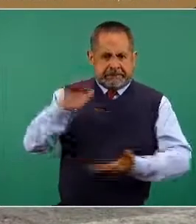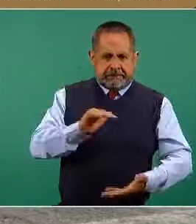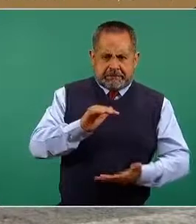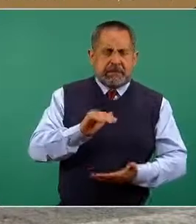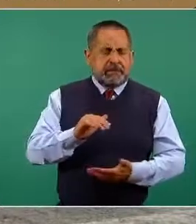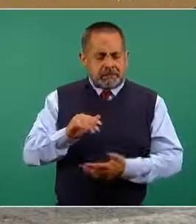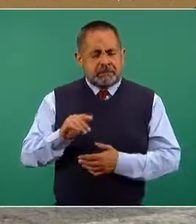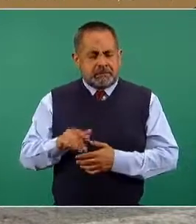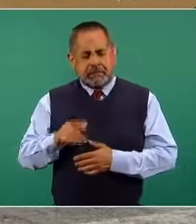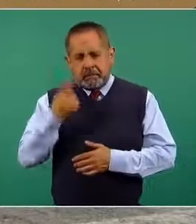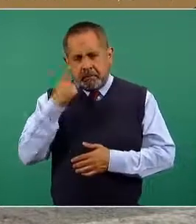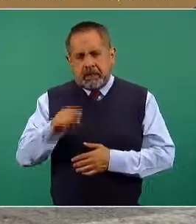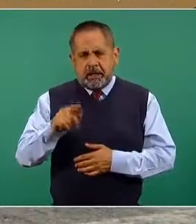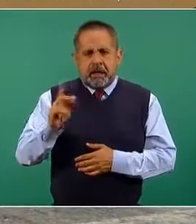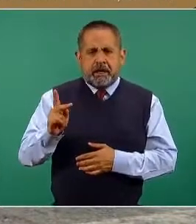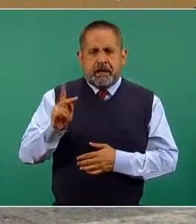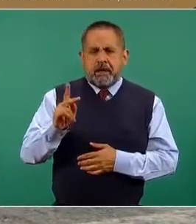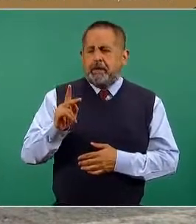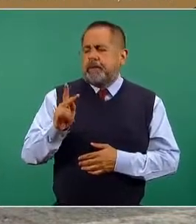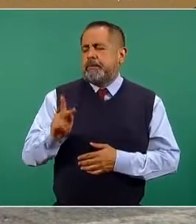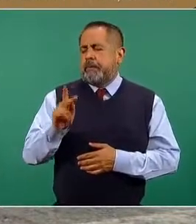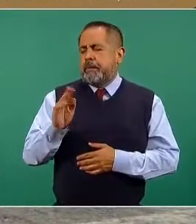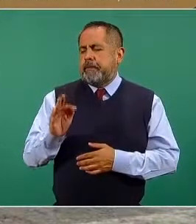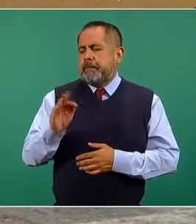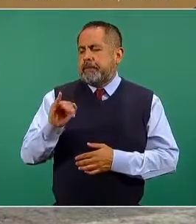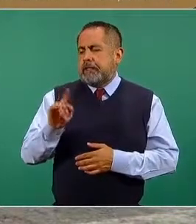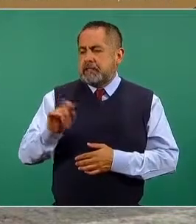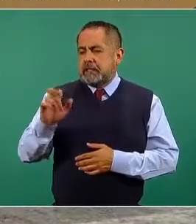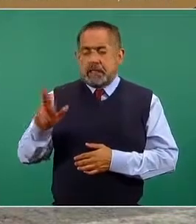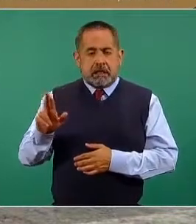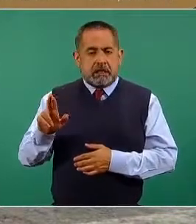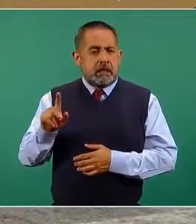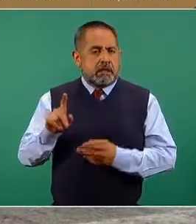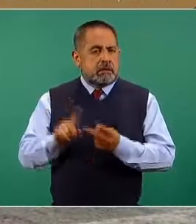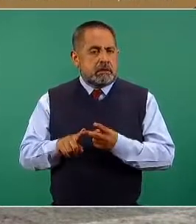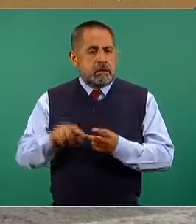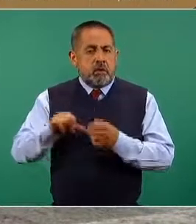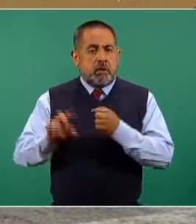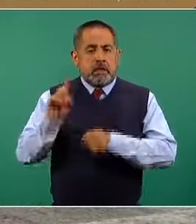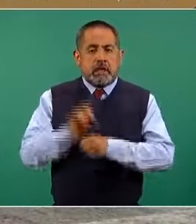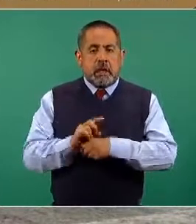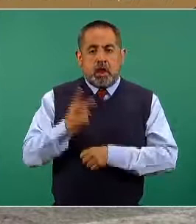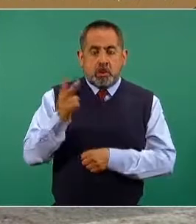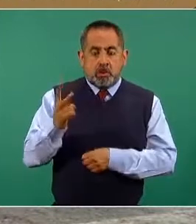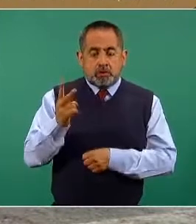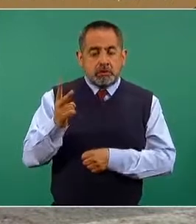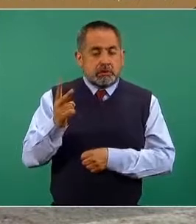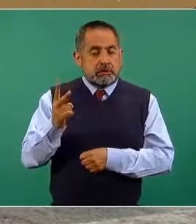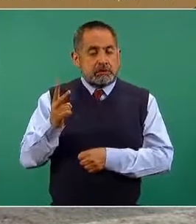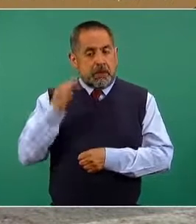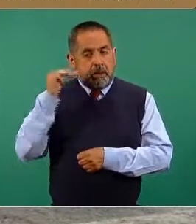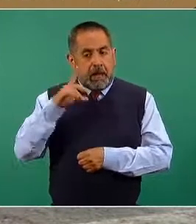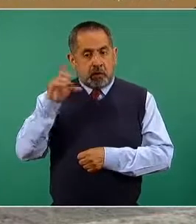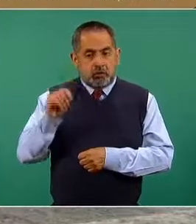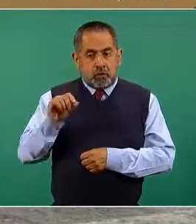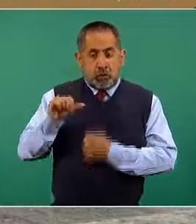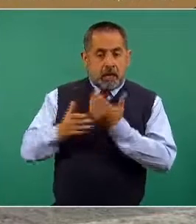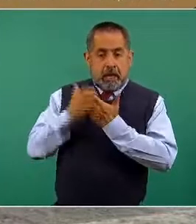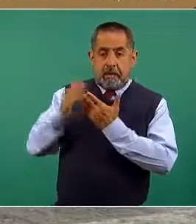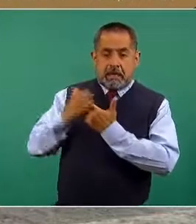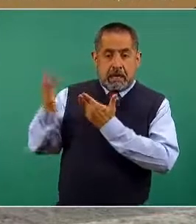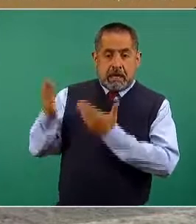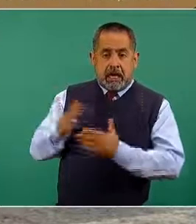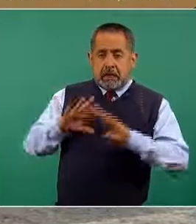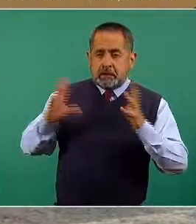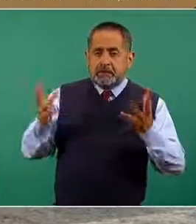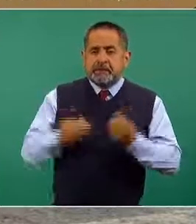la vacuna Pfizer-BioNTech. Hoy, 2 de marzo, en el transcurso de la mañana, se recibieron